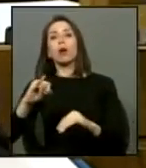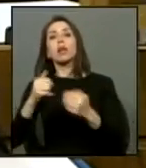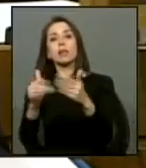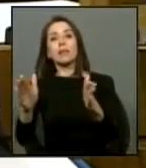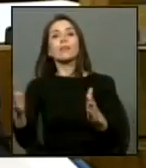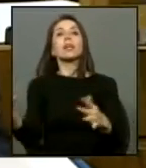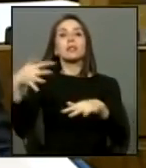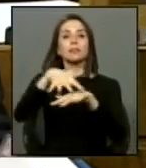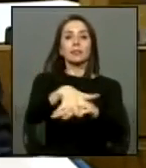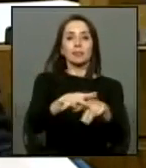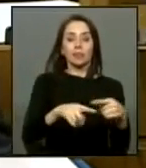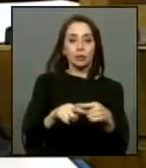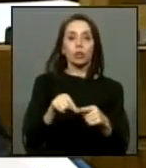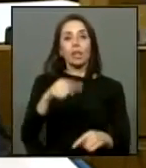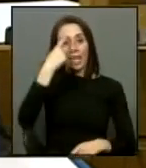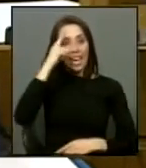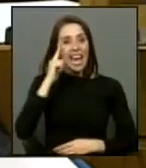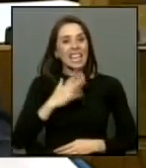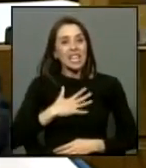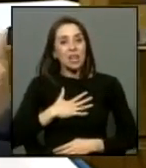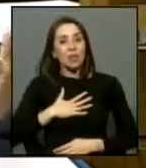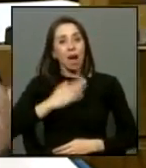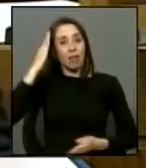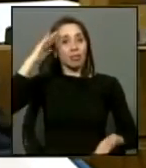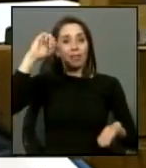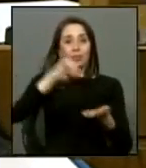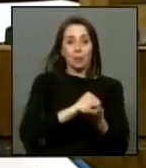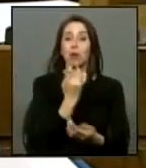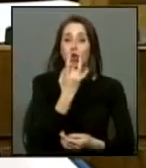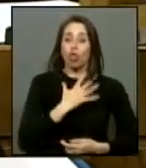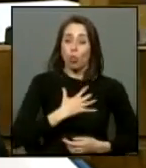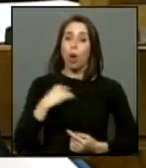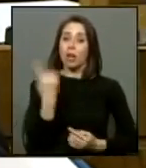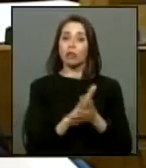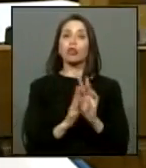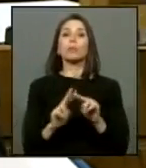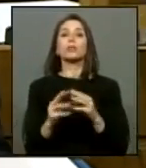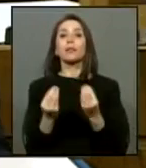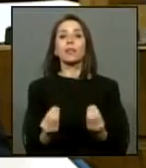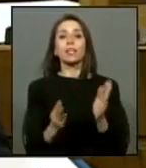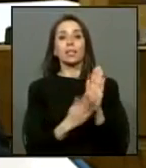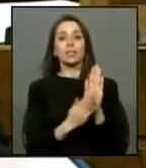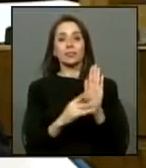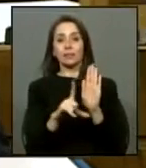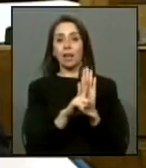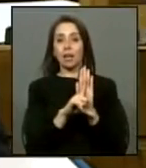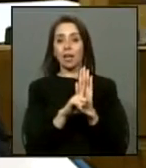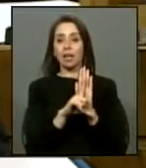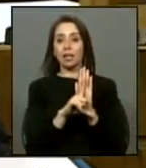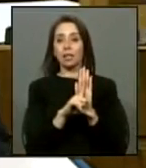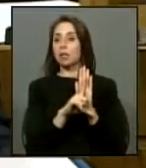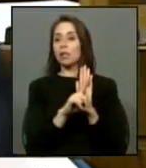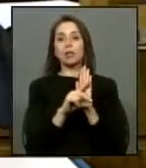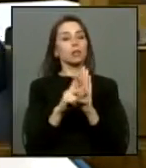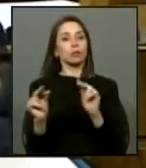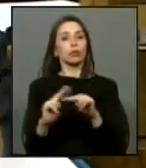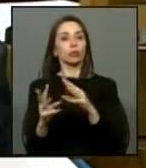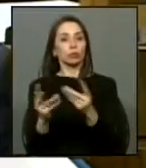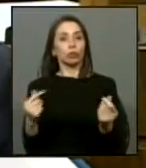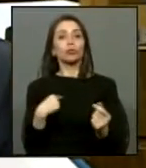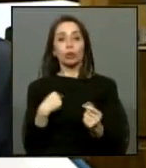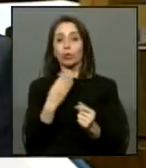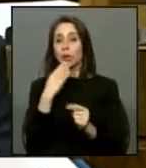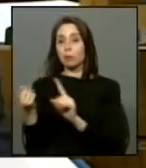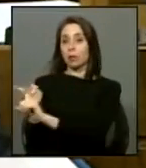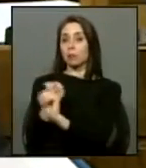herida que a todos nos duele tenemos que hacerlo de buena forma y desgraciadamente esta ley no va en esa línea y me sumo a las